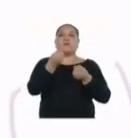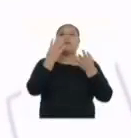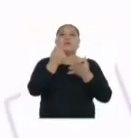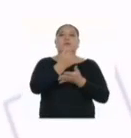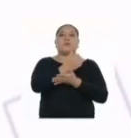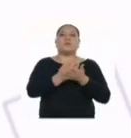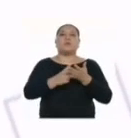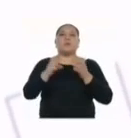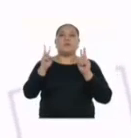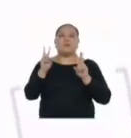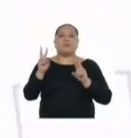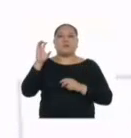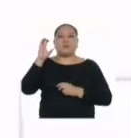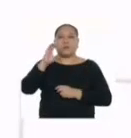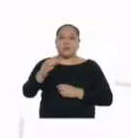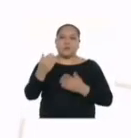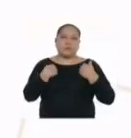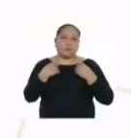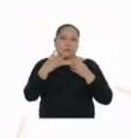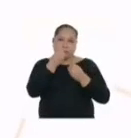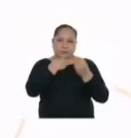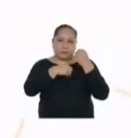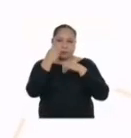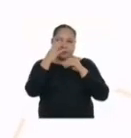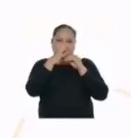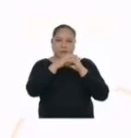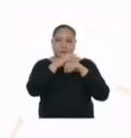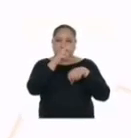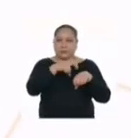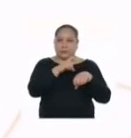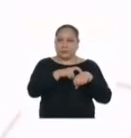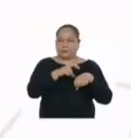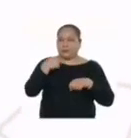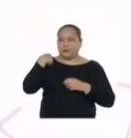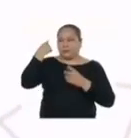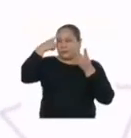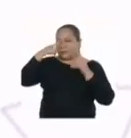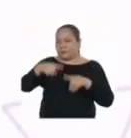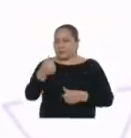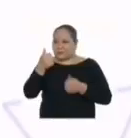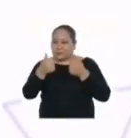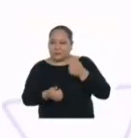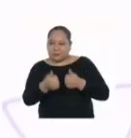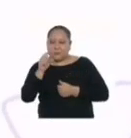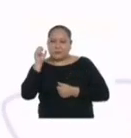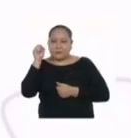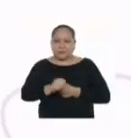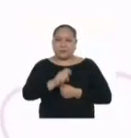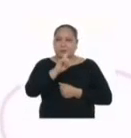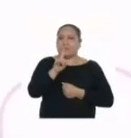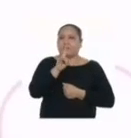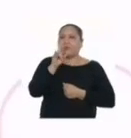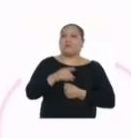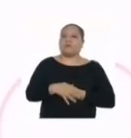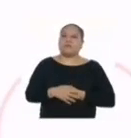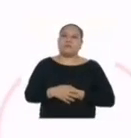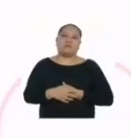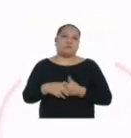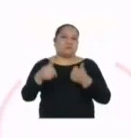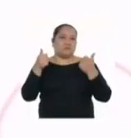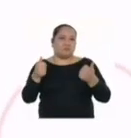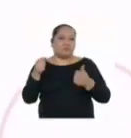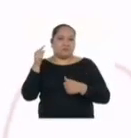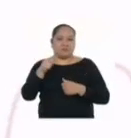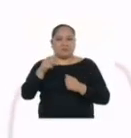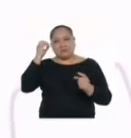vitamina C que contienen los alimentos naturales. Porque así podré decidir qué alimentos naturales consumiré. Bien, ese será